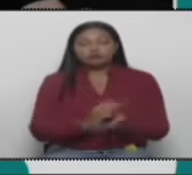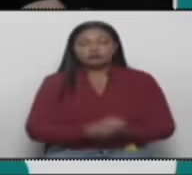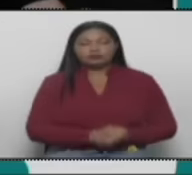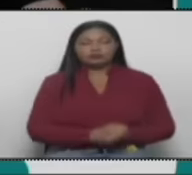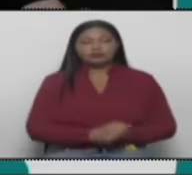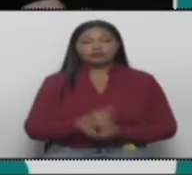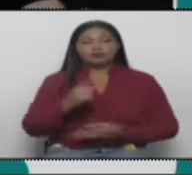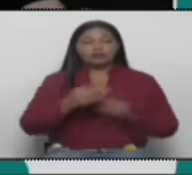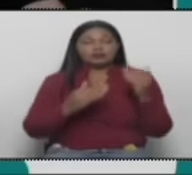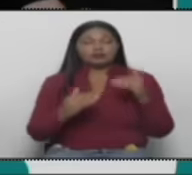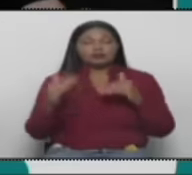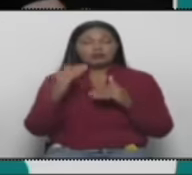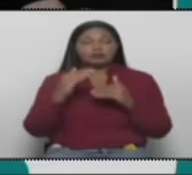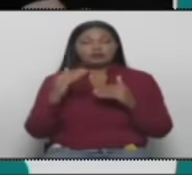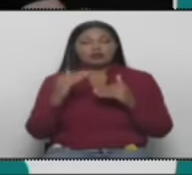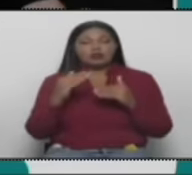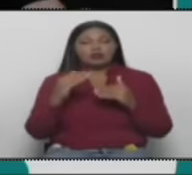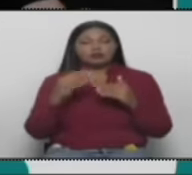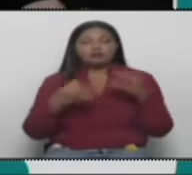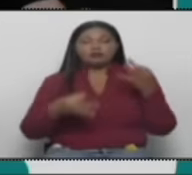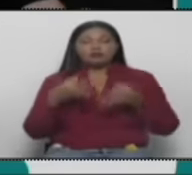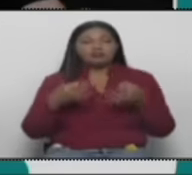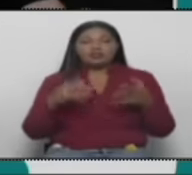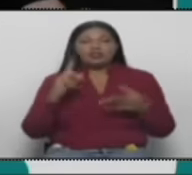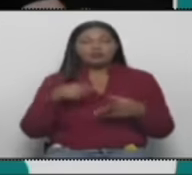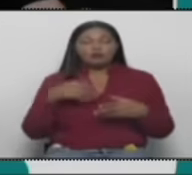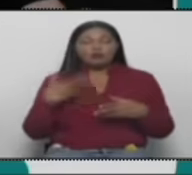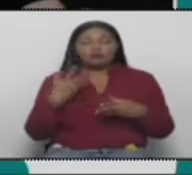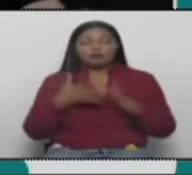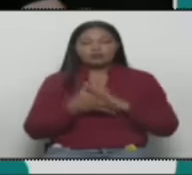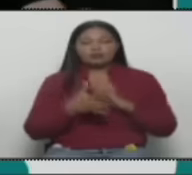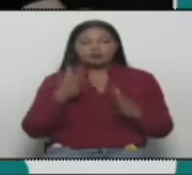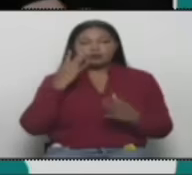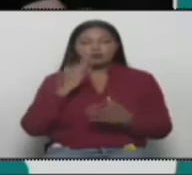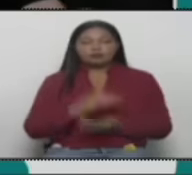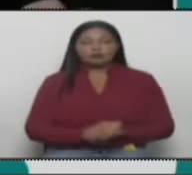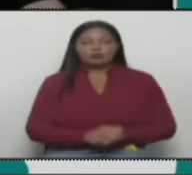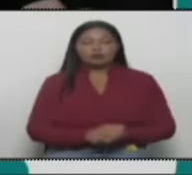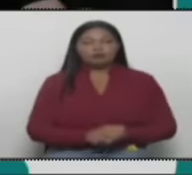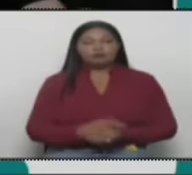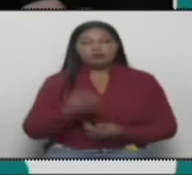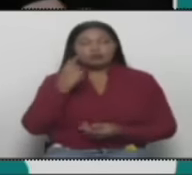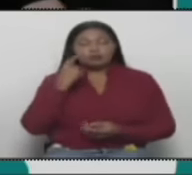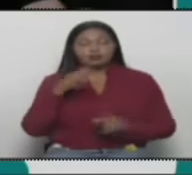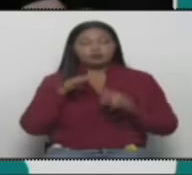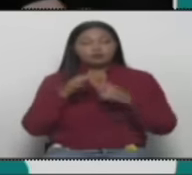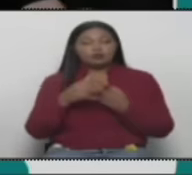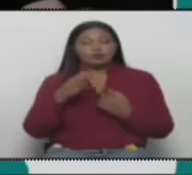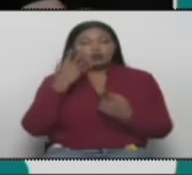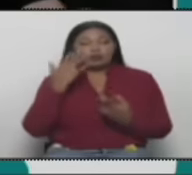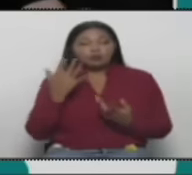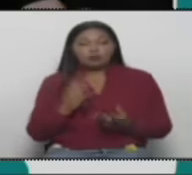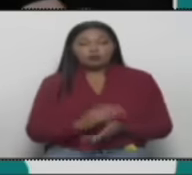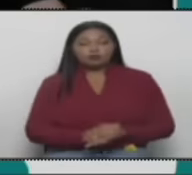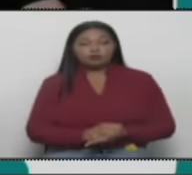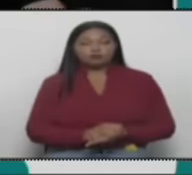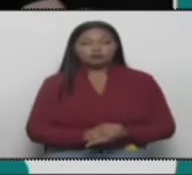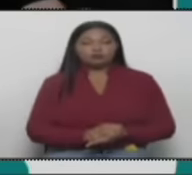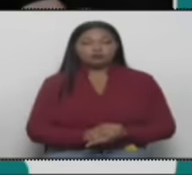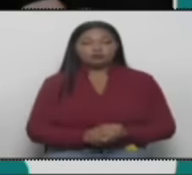máximo tribunal de la República? ¿Qué pudiera ocurrir si candidato decisión del Por lo que en una sana lógica